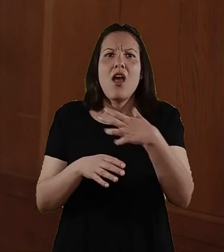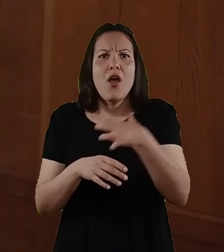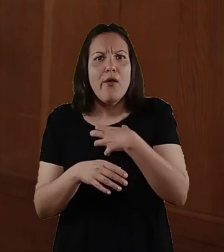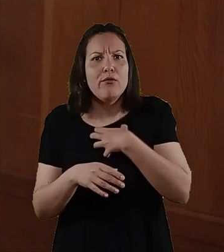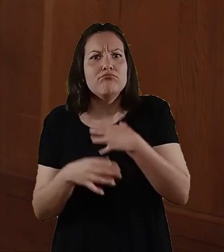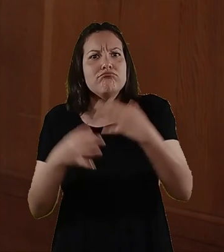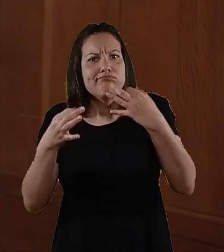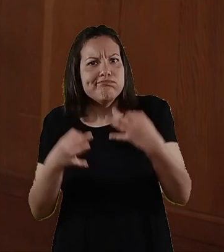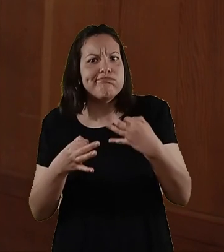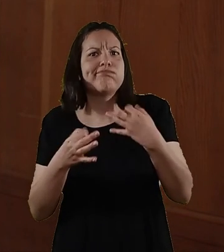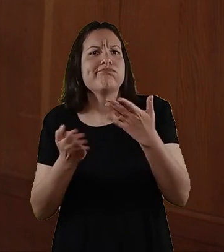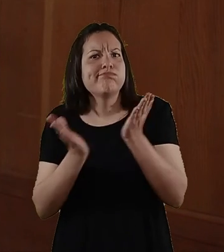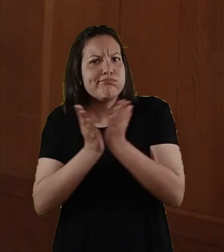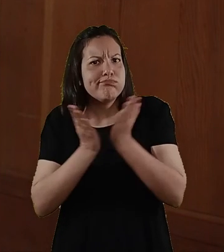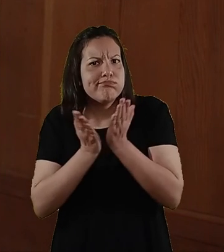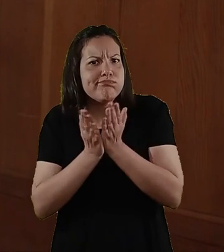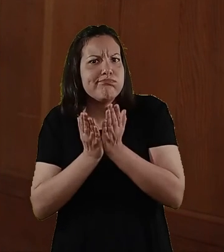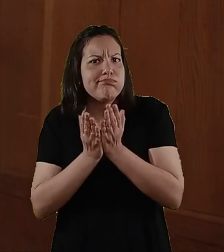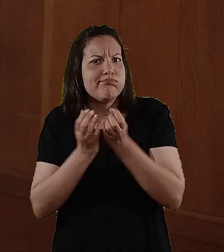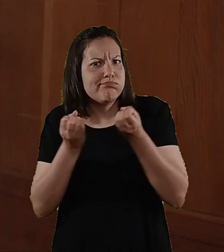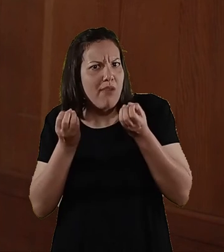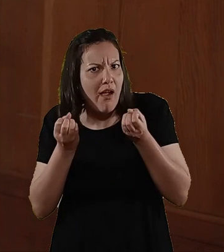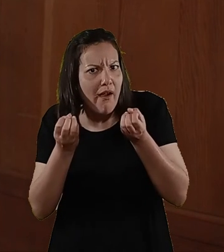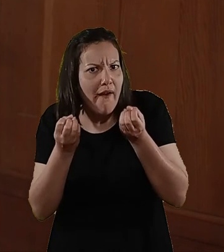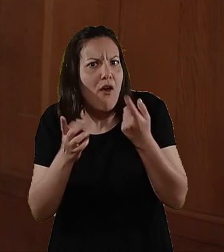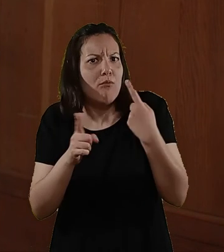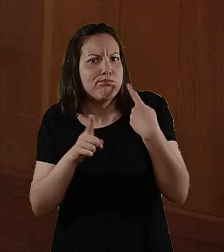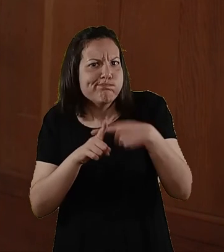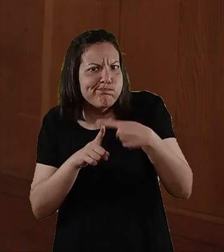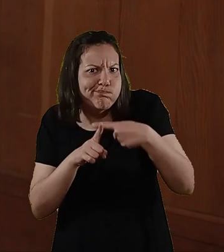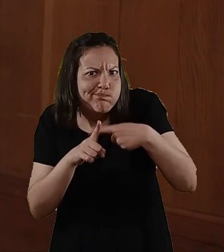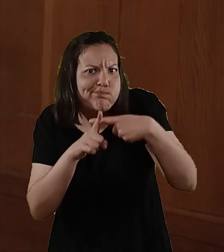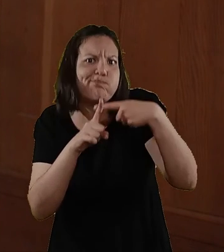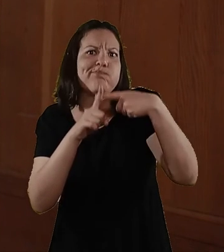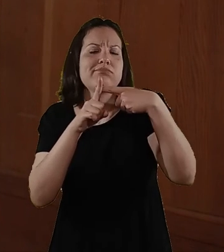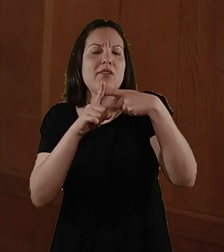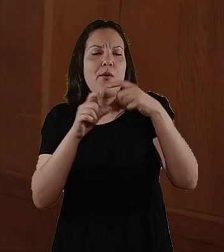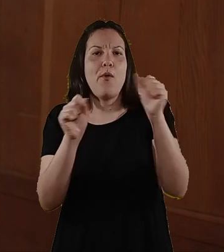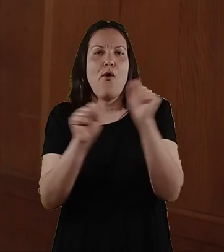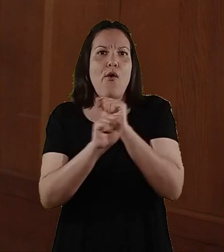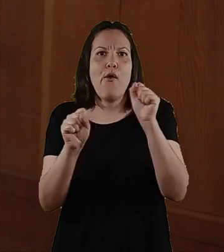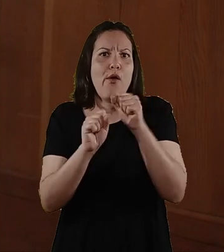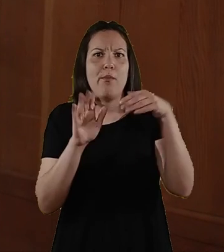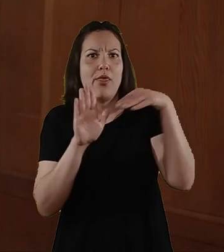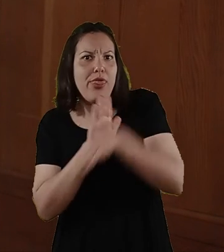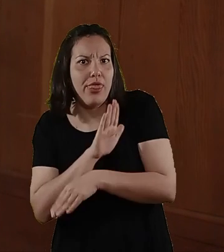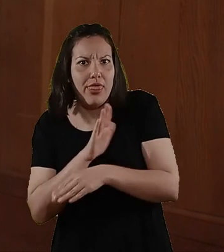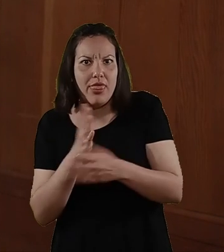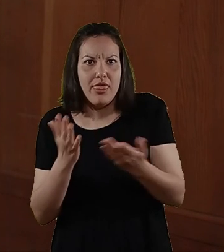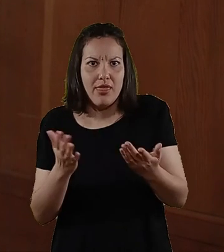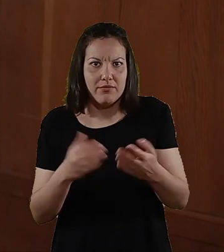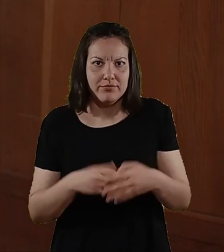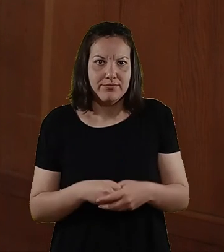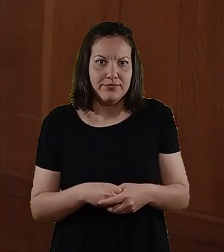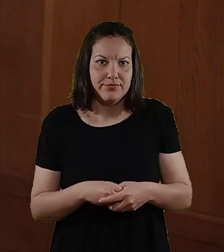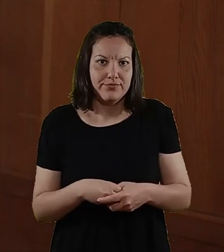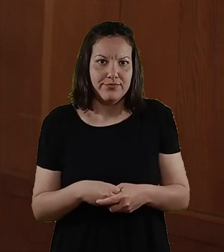o alumnas que están en situación de rendimiento educativo alto, lo bajan notablemente.